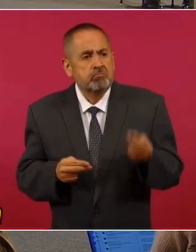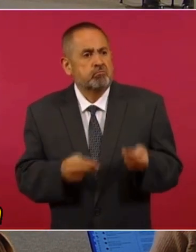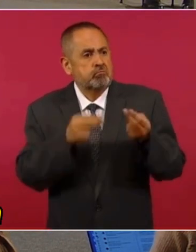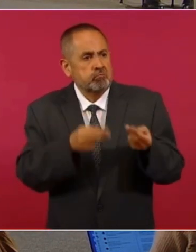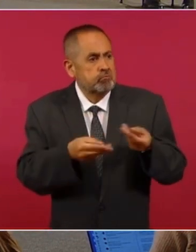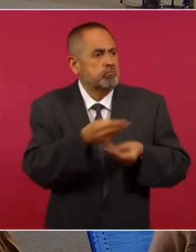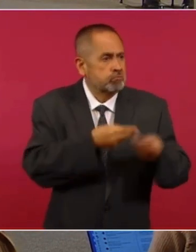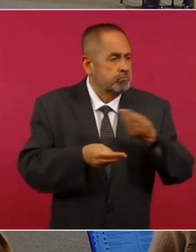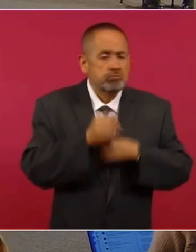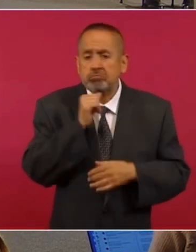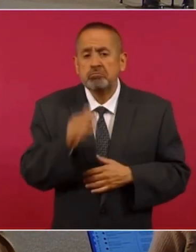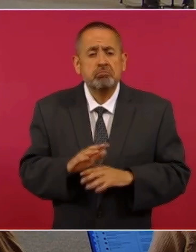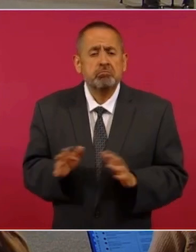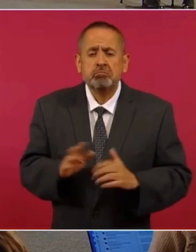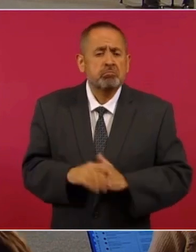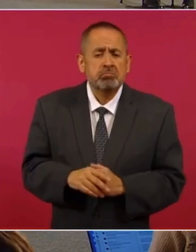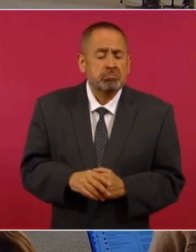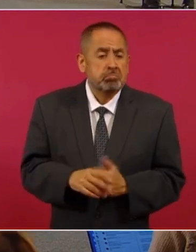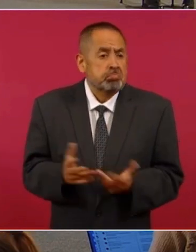que tiene ahora.